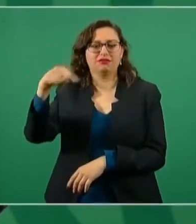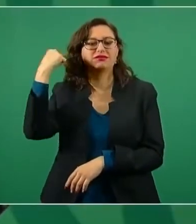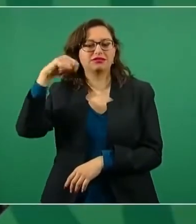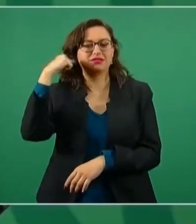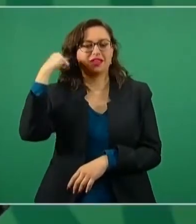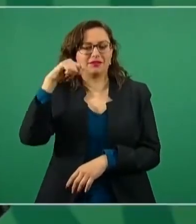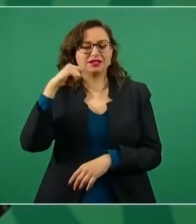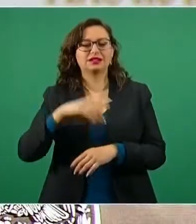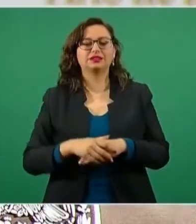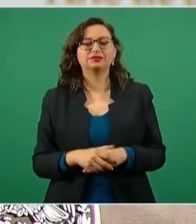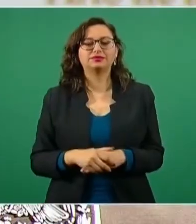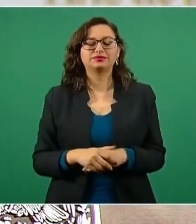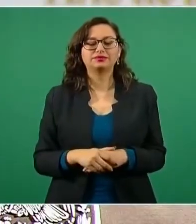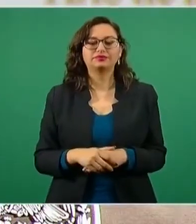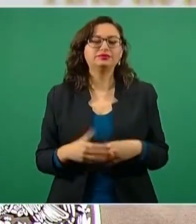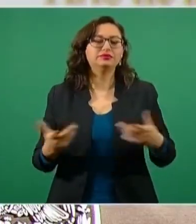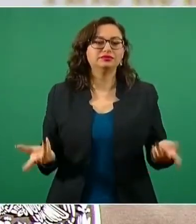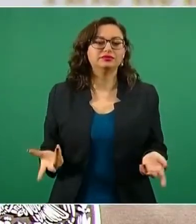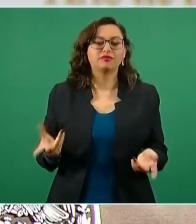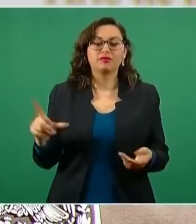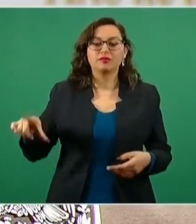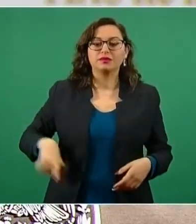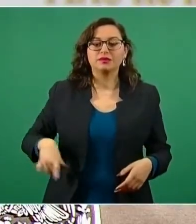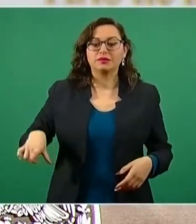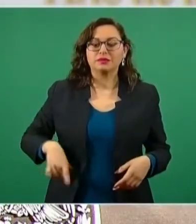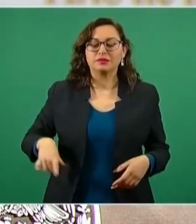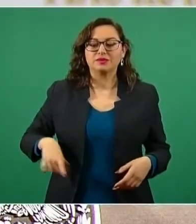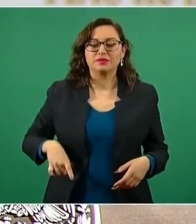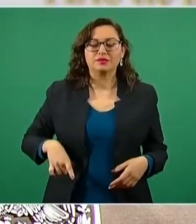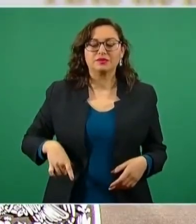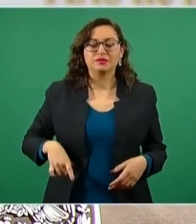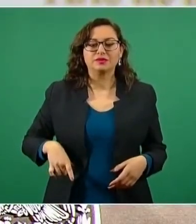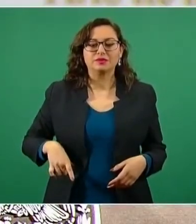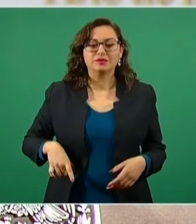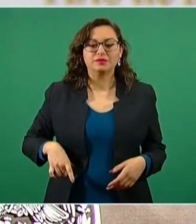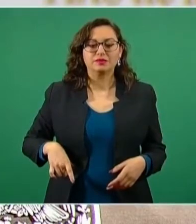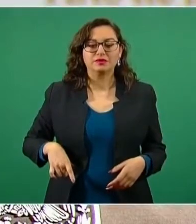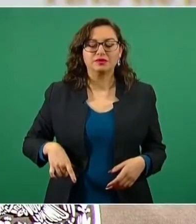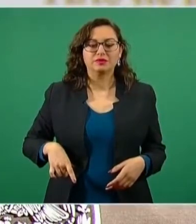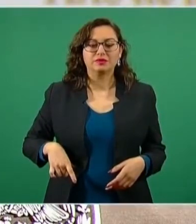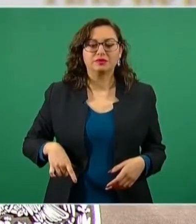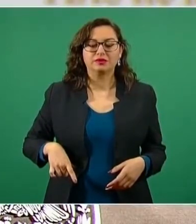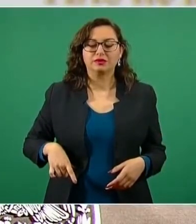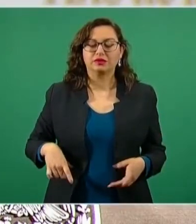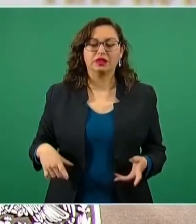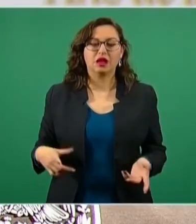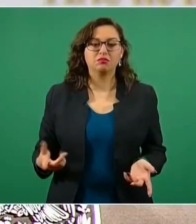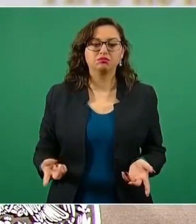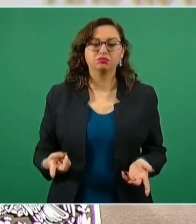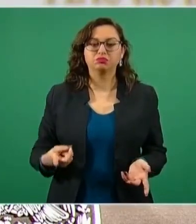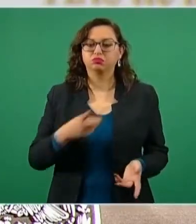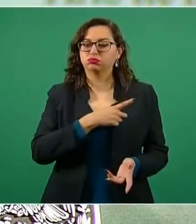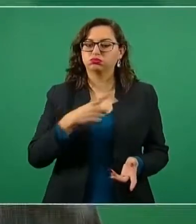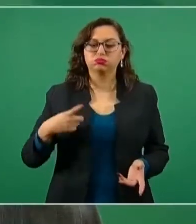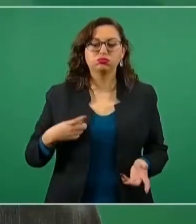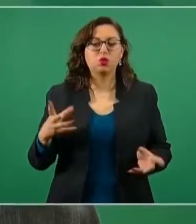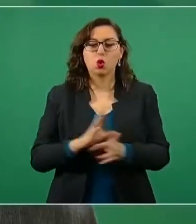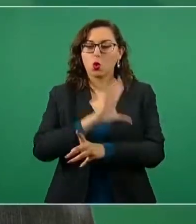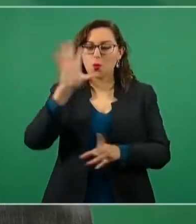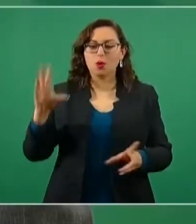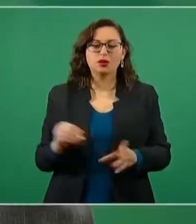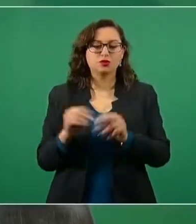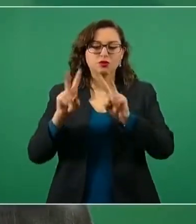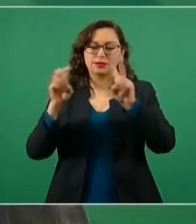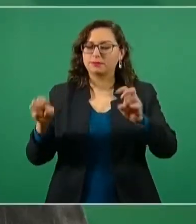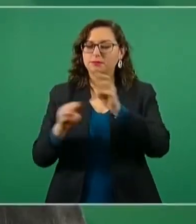la Oficialía Mayor del gobierno le tenía que entregar todo lo que se necesitaba para mantener